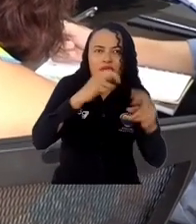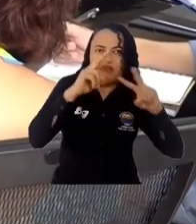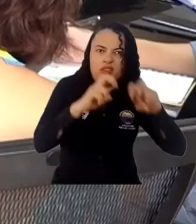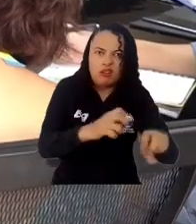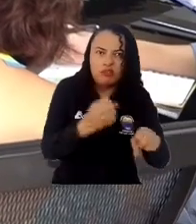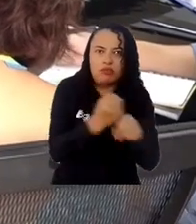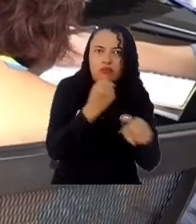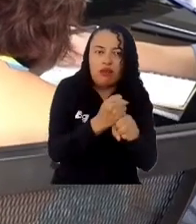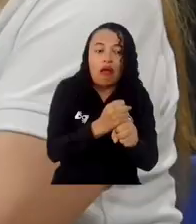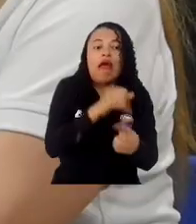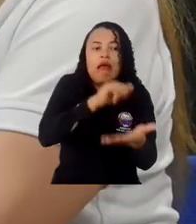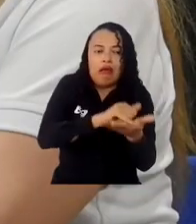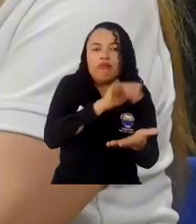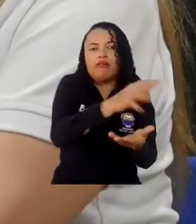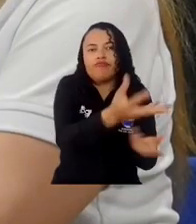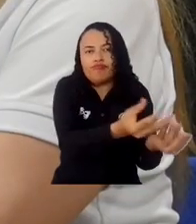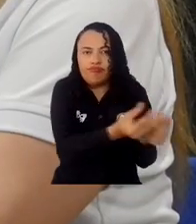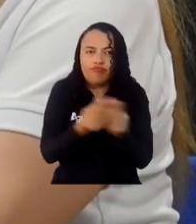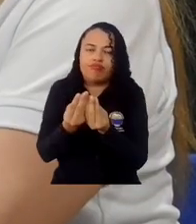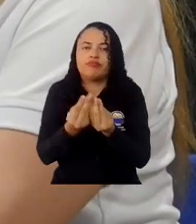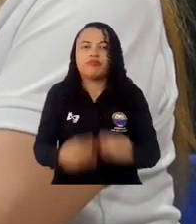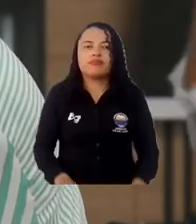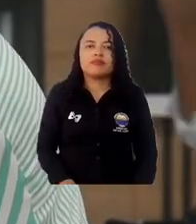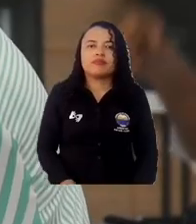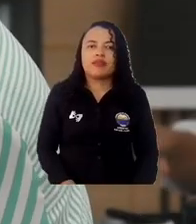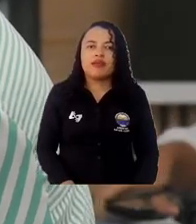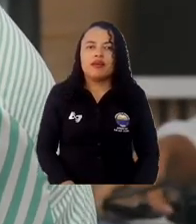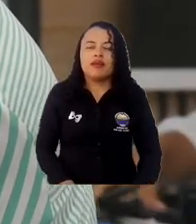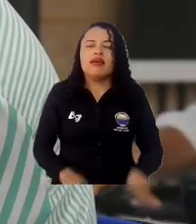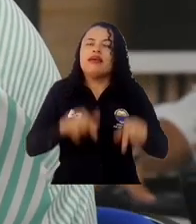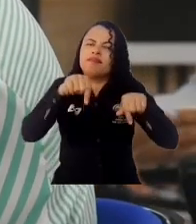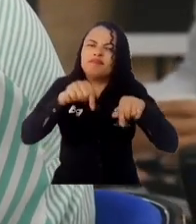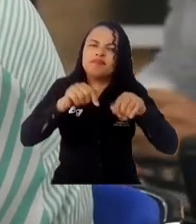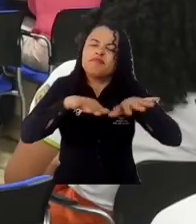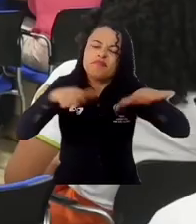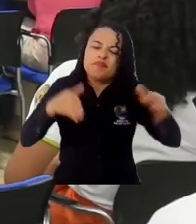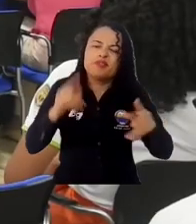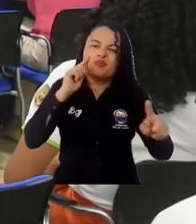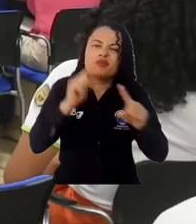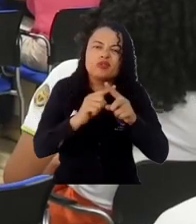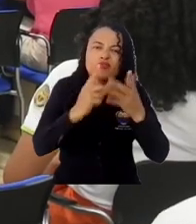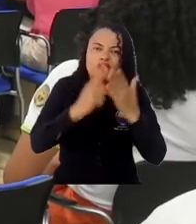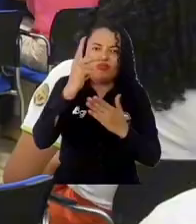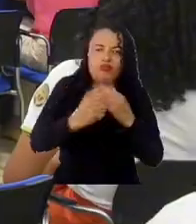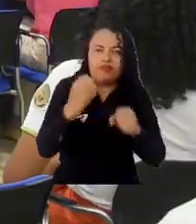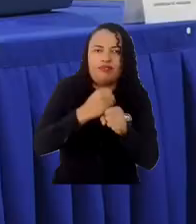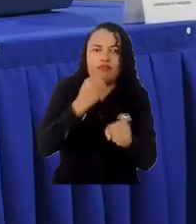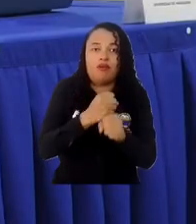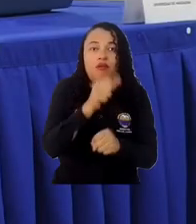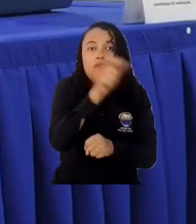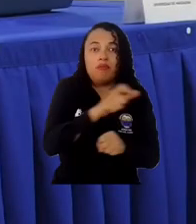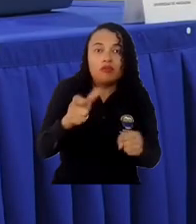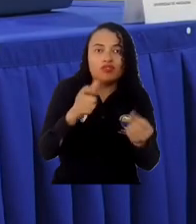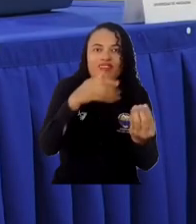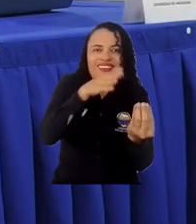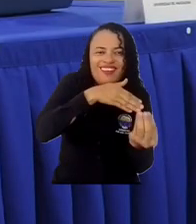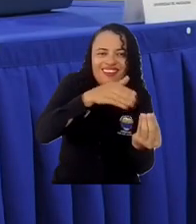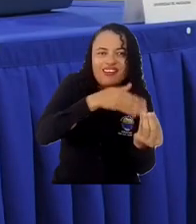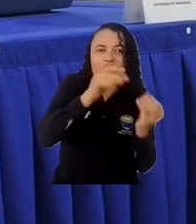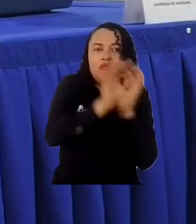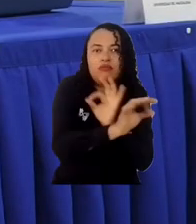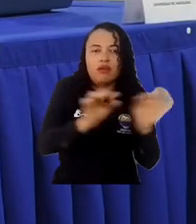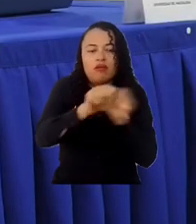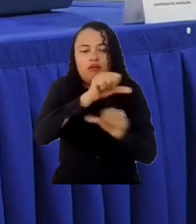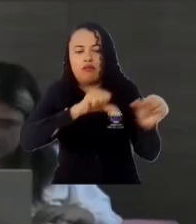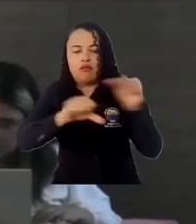las personas que trabajan con nosotros. Esta mesa de trabajo está enmarcada en un proyecto que busca construir conjuntamente con trabajadores salientes de la